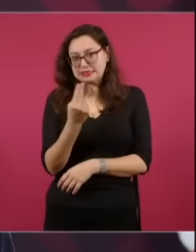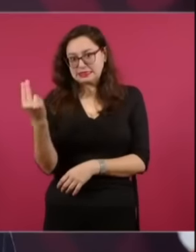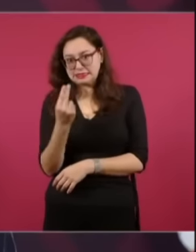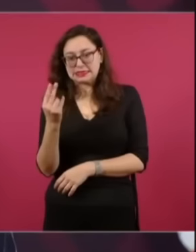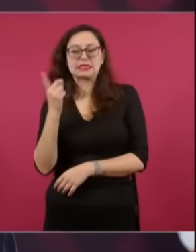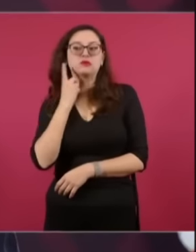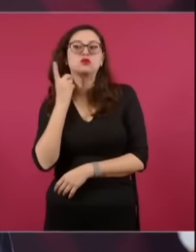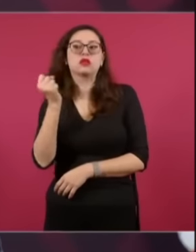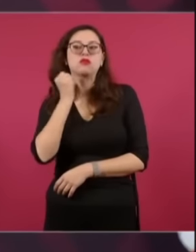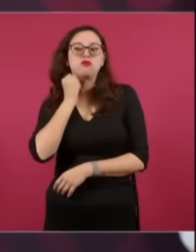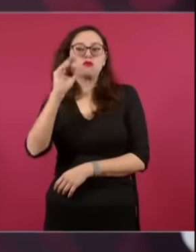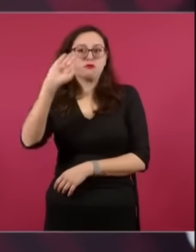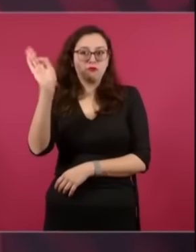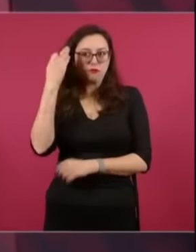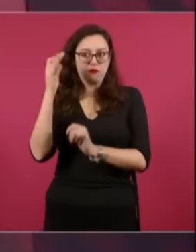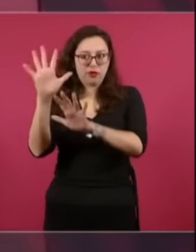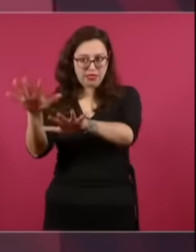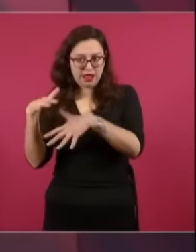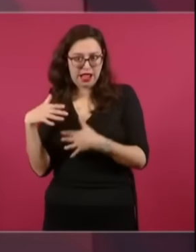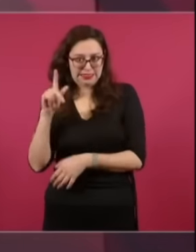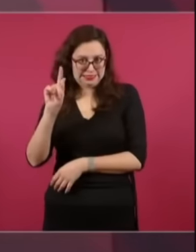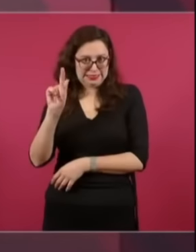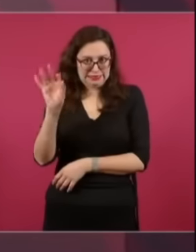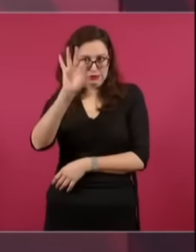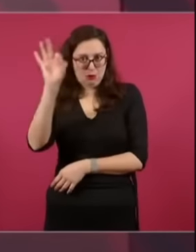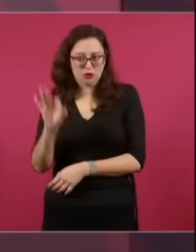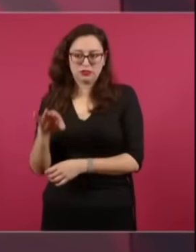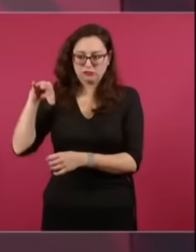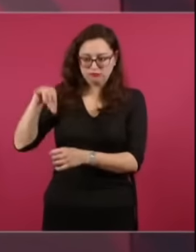una mayoría calificada en las dos cámaras,